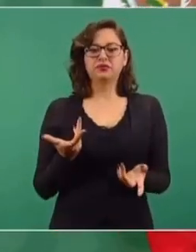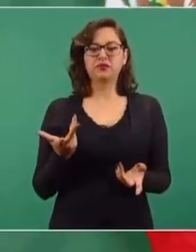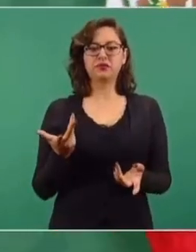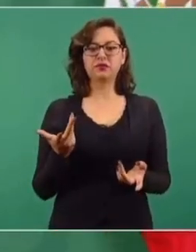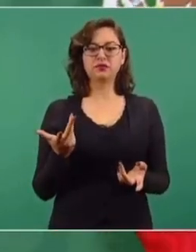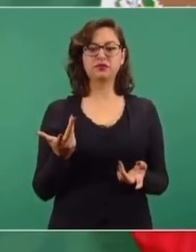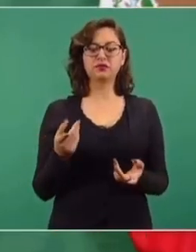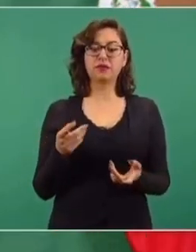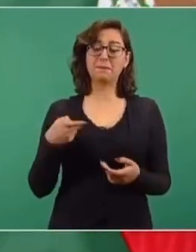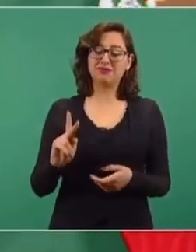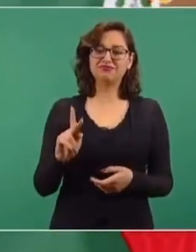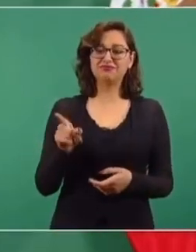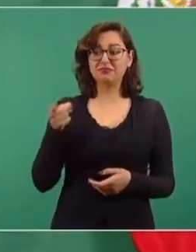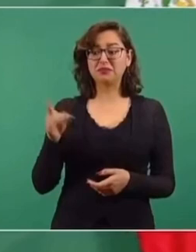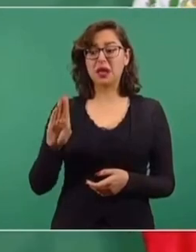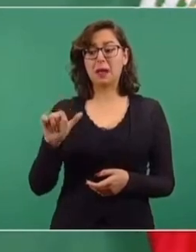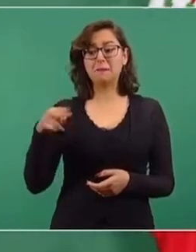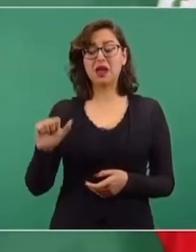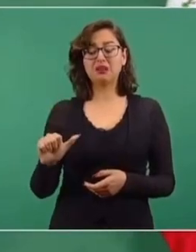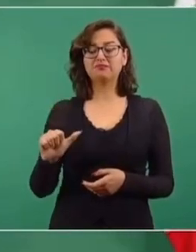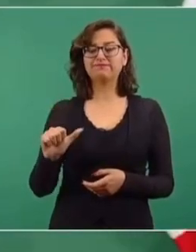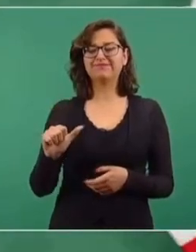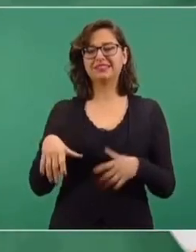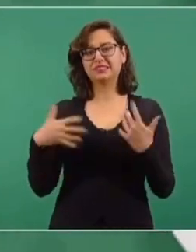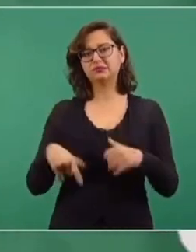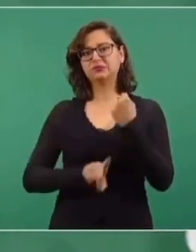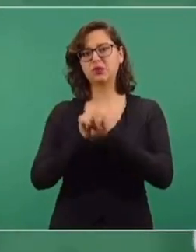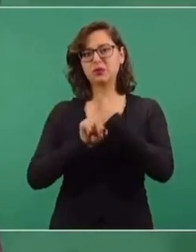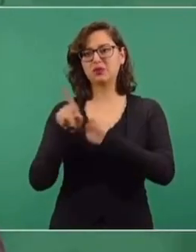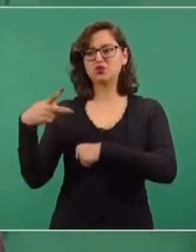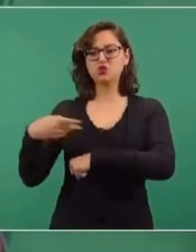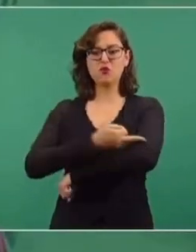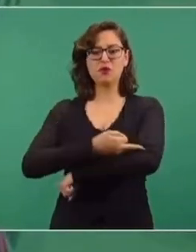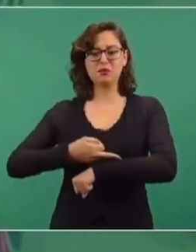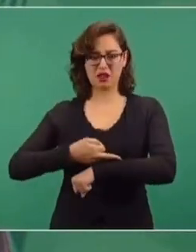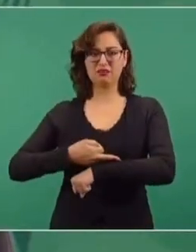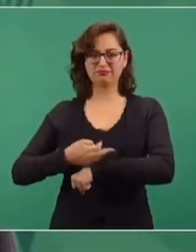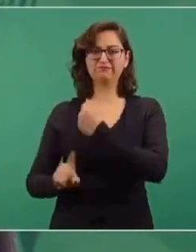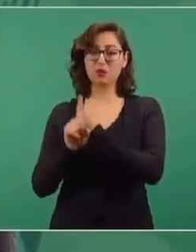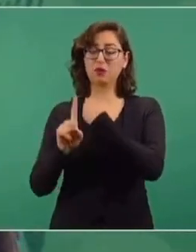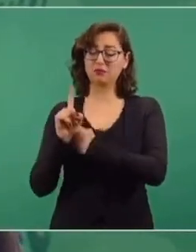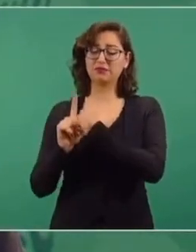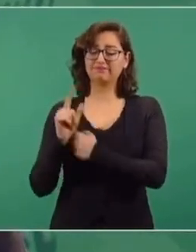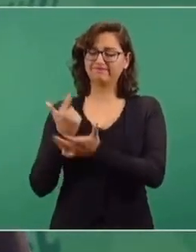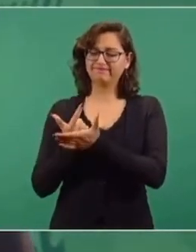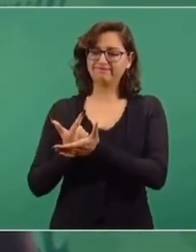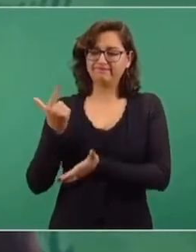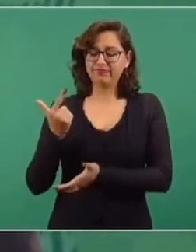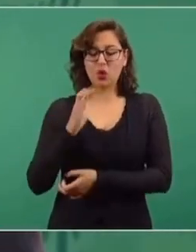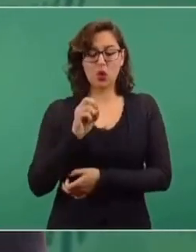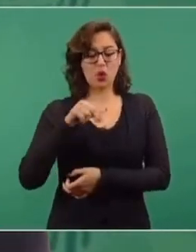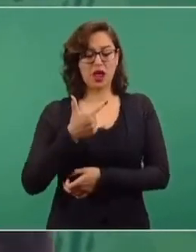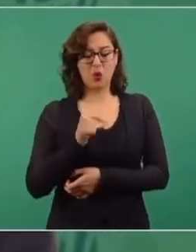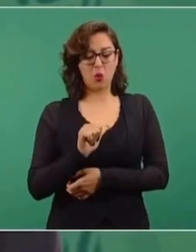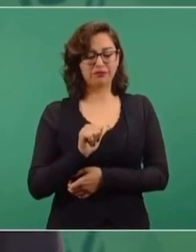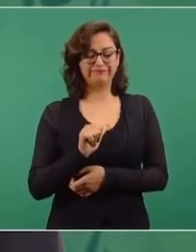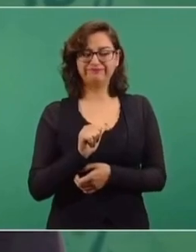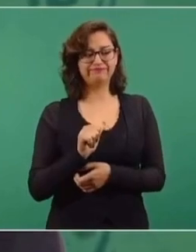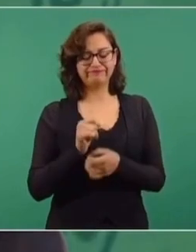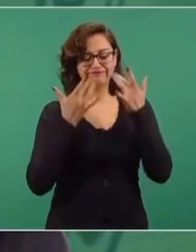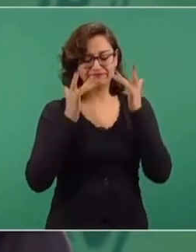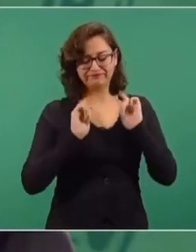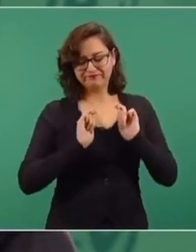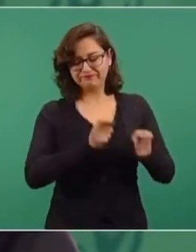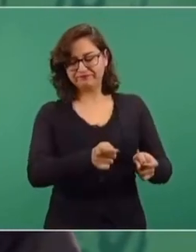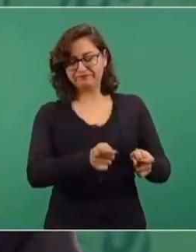asunto familiar, que le presentó un problema familiar y tiene que dejarla con agua, tiene que dejar el país. Como le